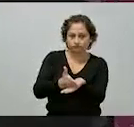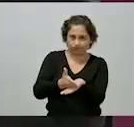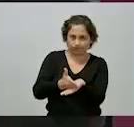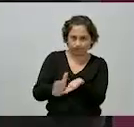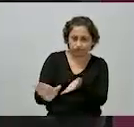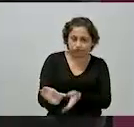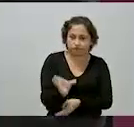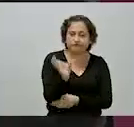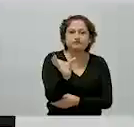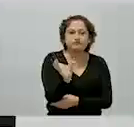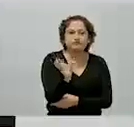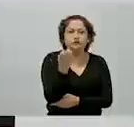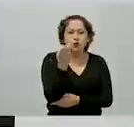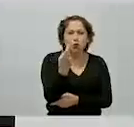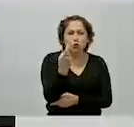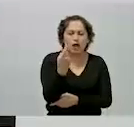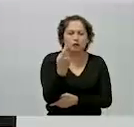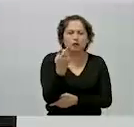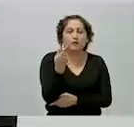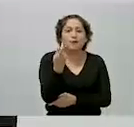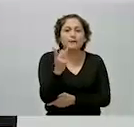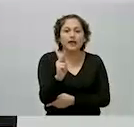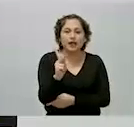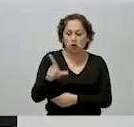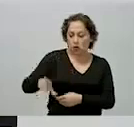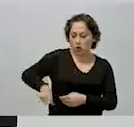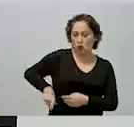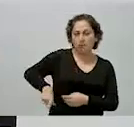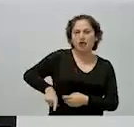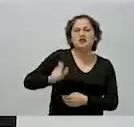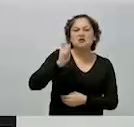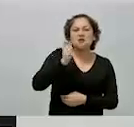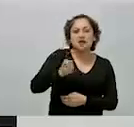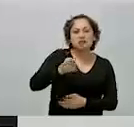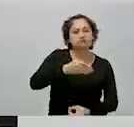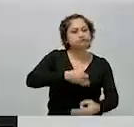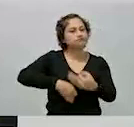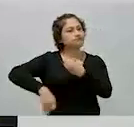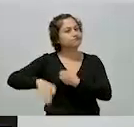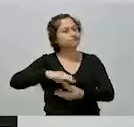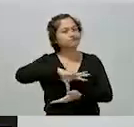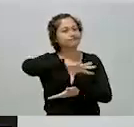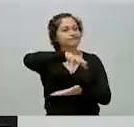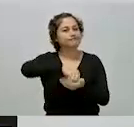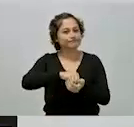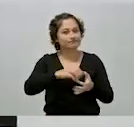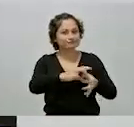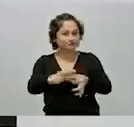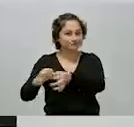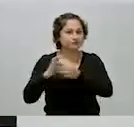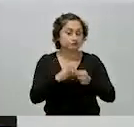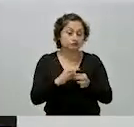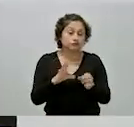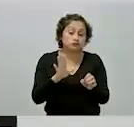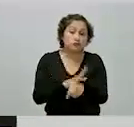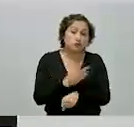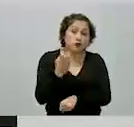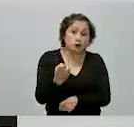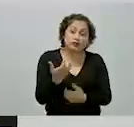El gobierno es de todos, de modo que tenemos que trabajar